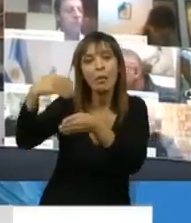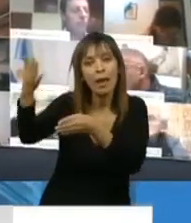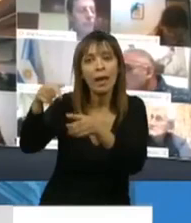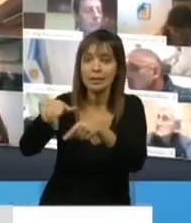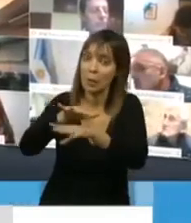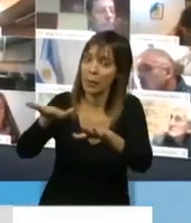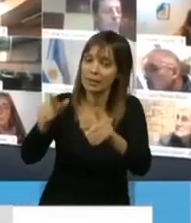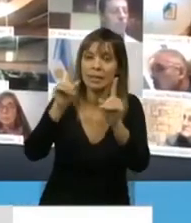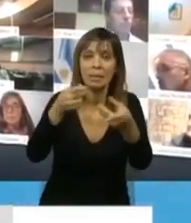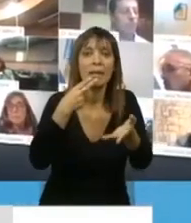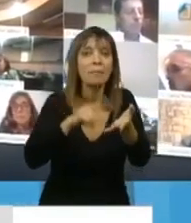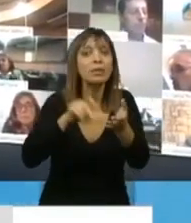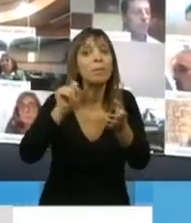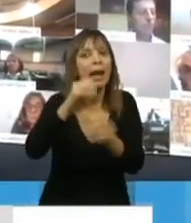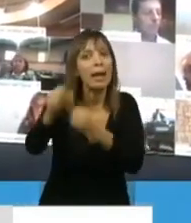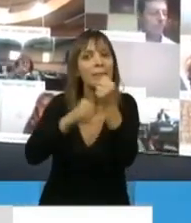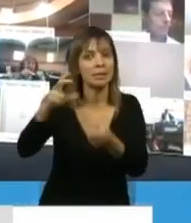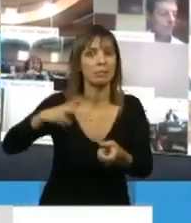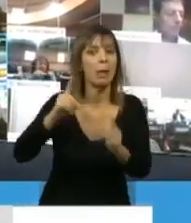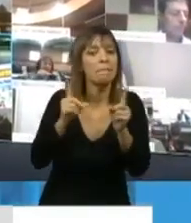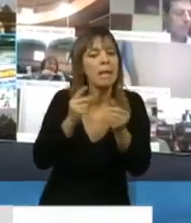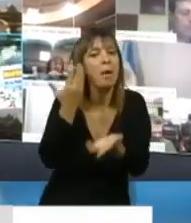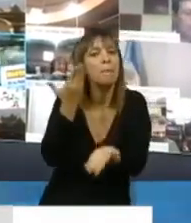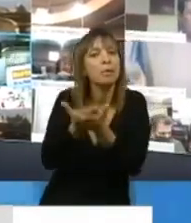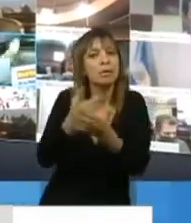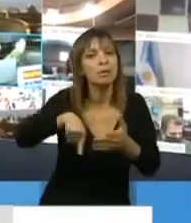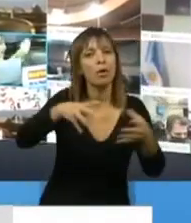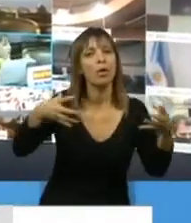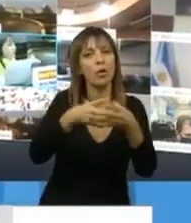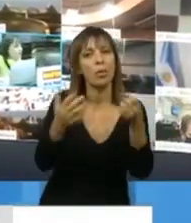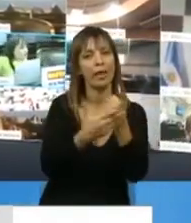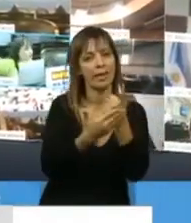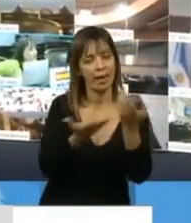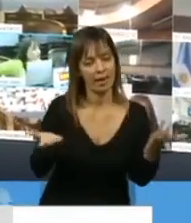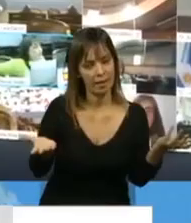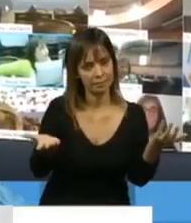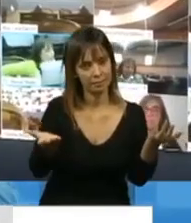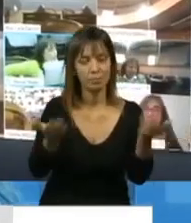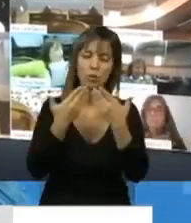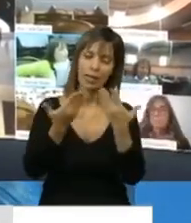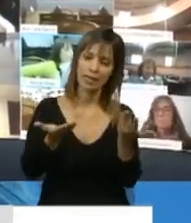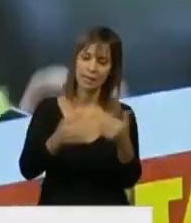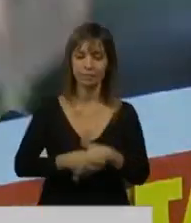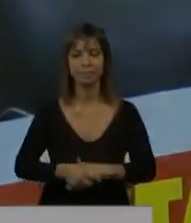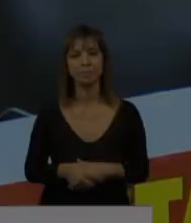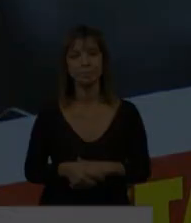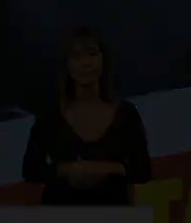impuesto a las grandes fortunas que hemos propuesto desde el bloque del Frente de Izquierda y los Trabajadores. Muchas gracias. Gracias, diputada.